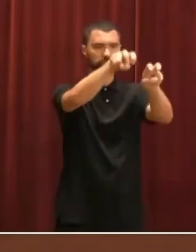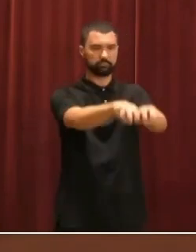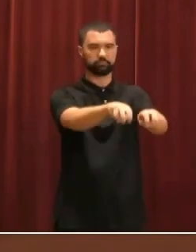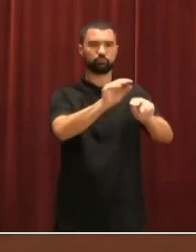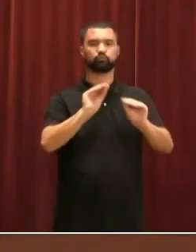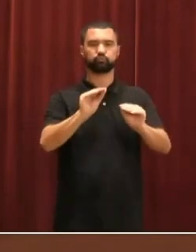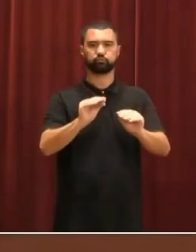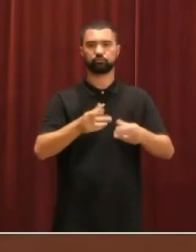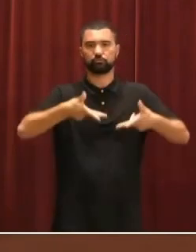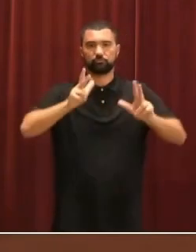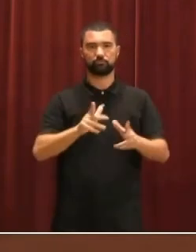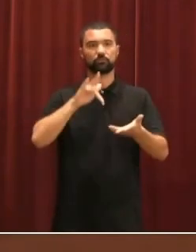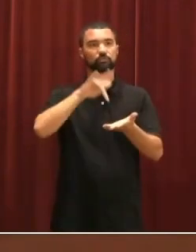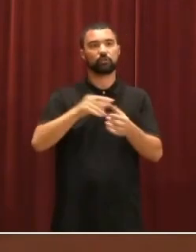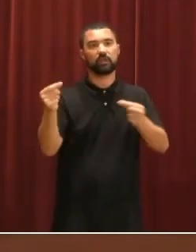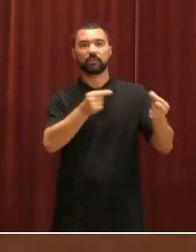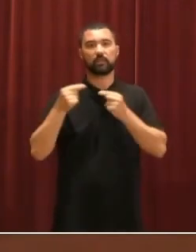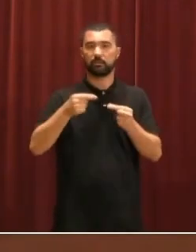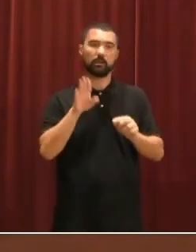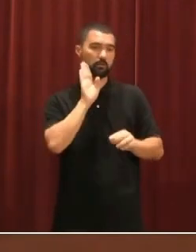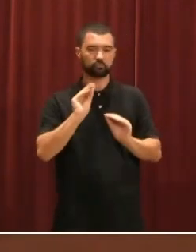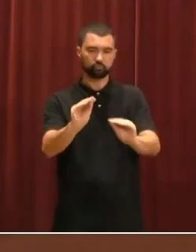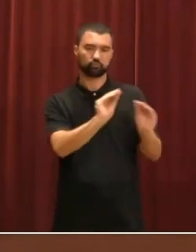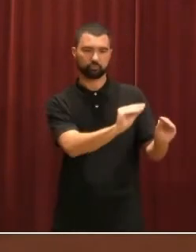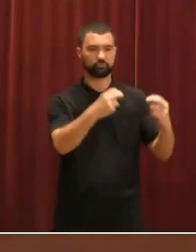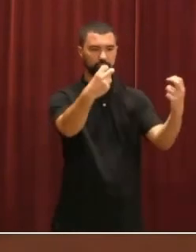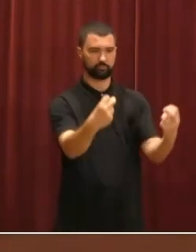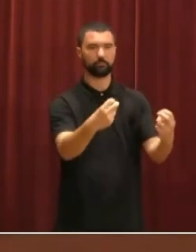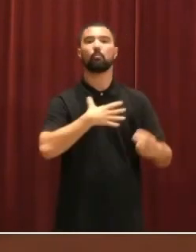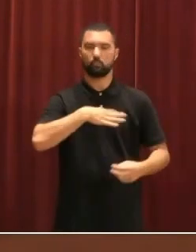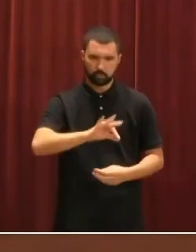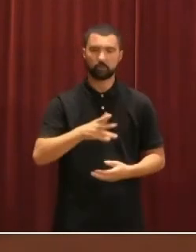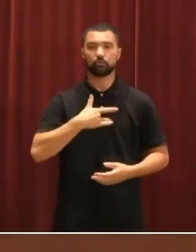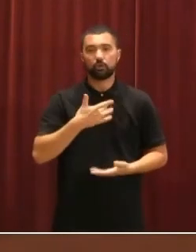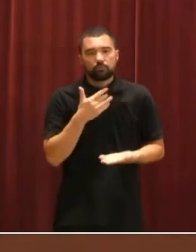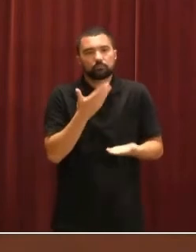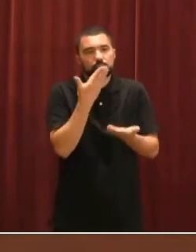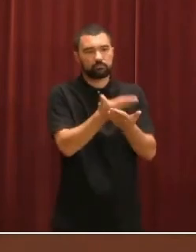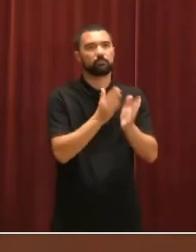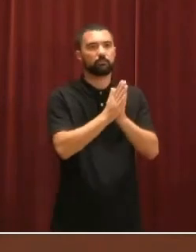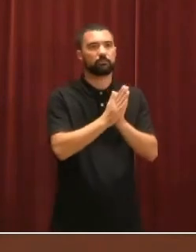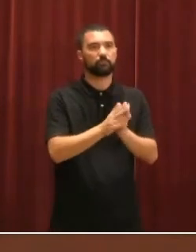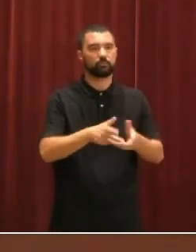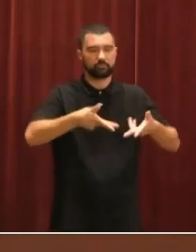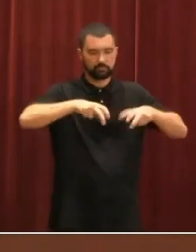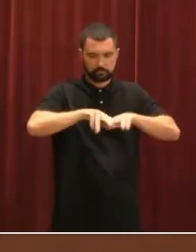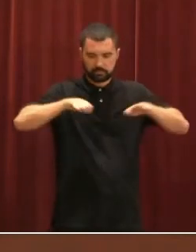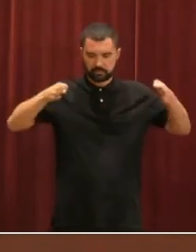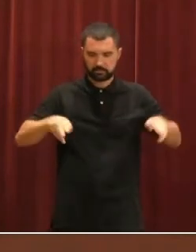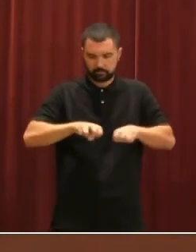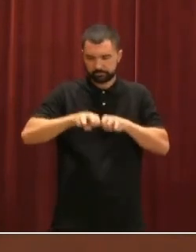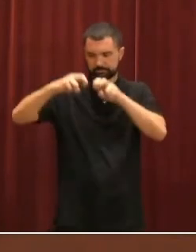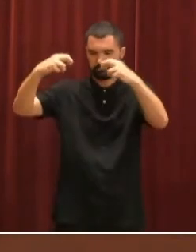ocupar cuando bajan a intervenir en los debates. Entonces, les ruego que, por favor, bajen de la mesa